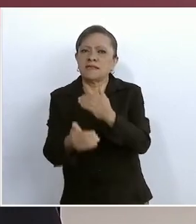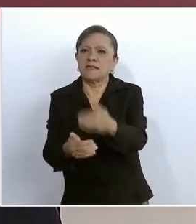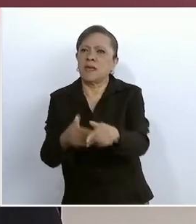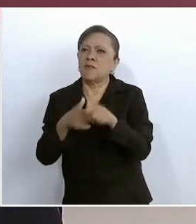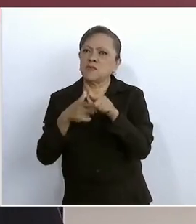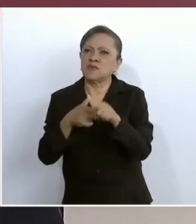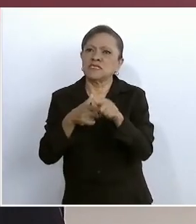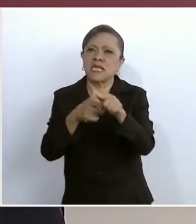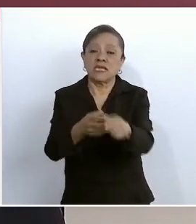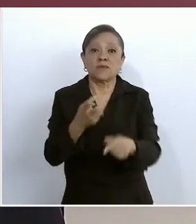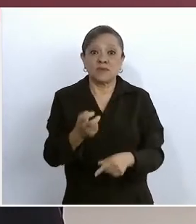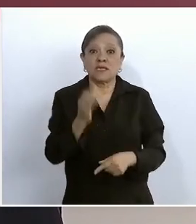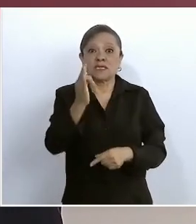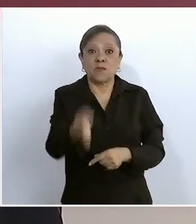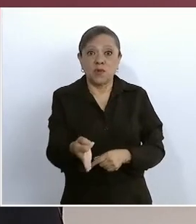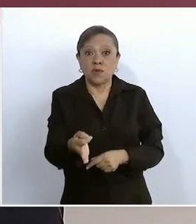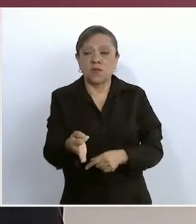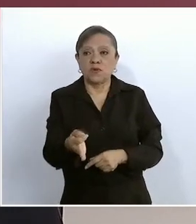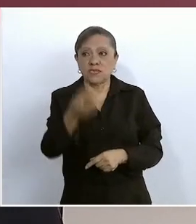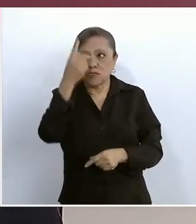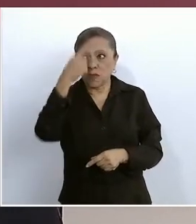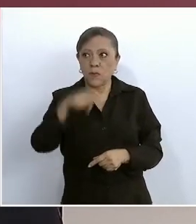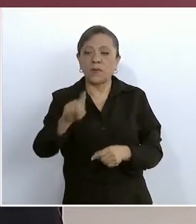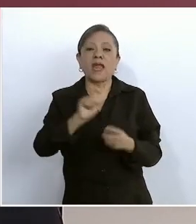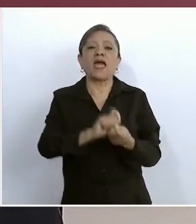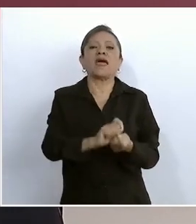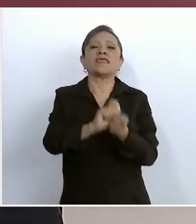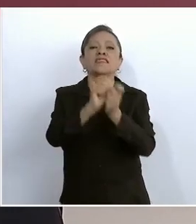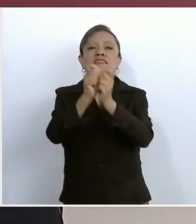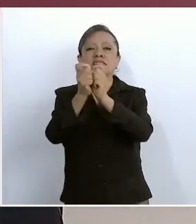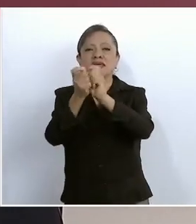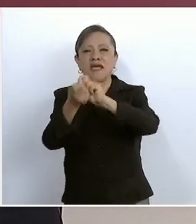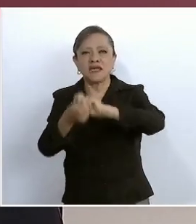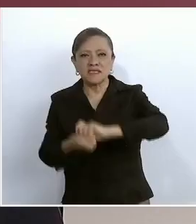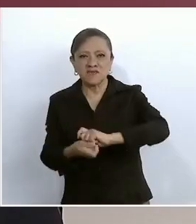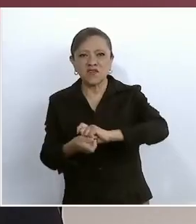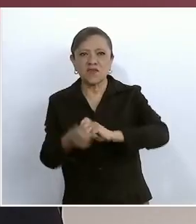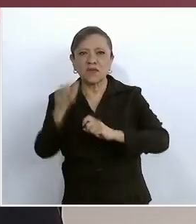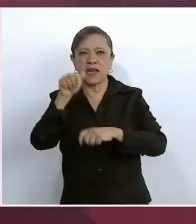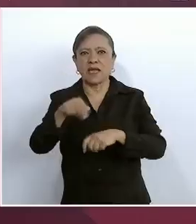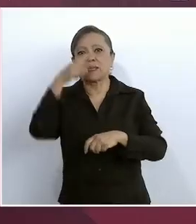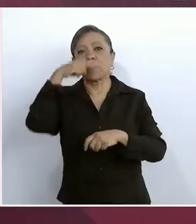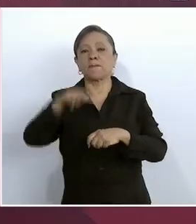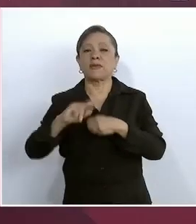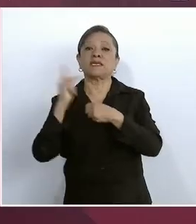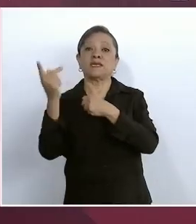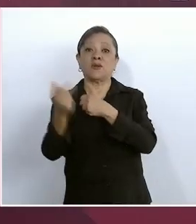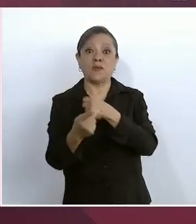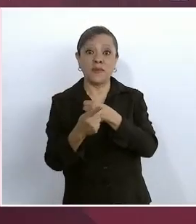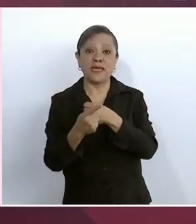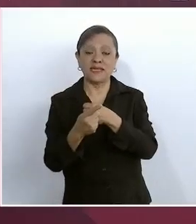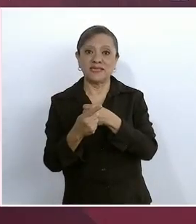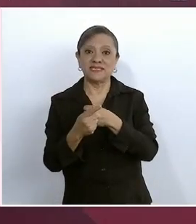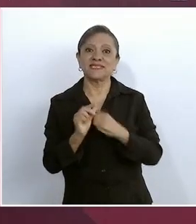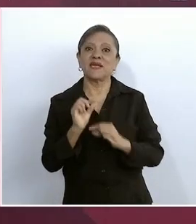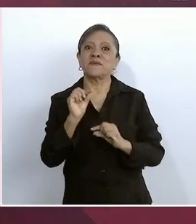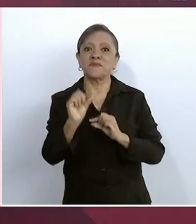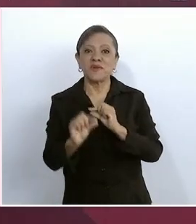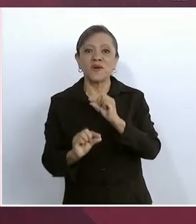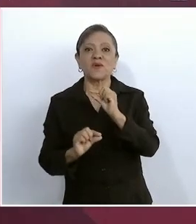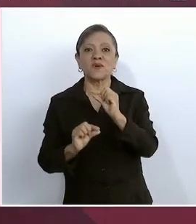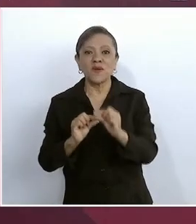propósito de transformar a nuestro país. Vamos bien,